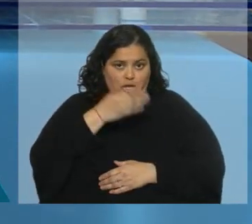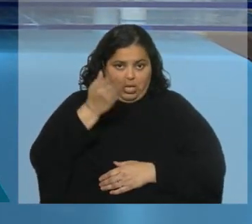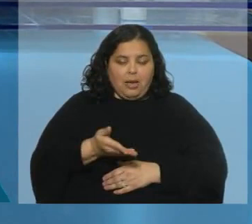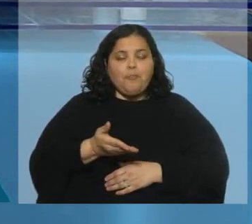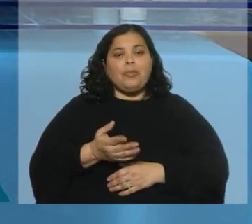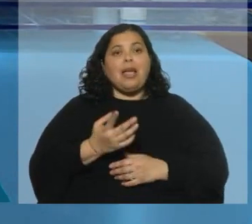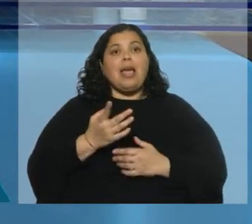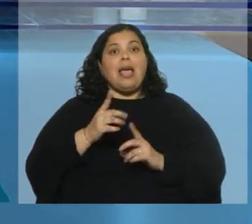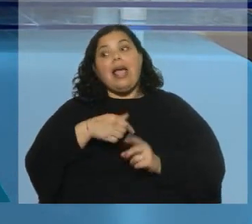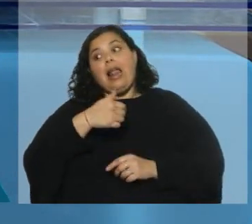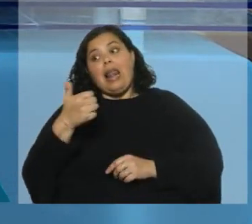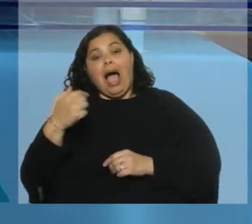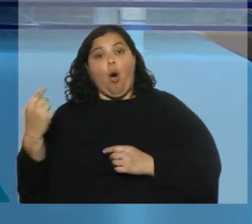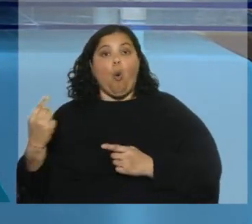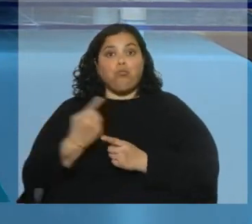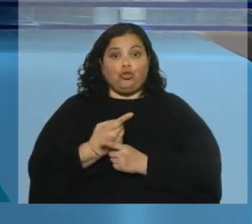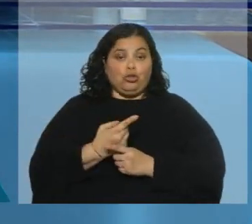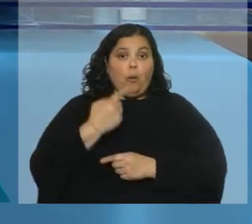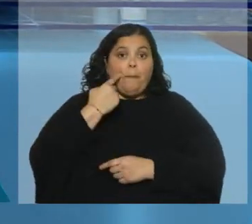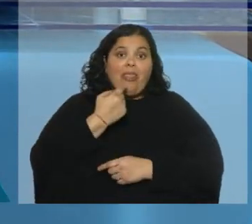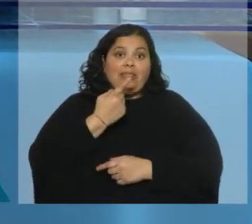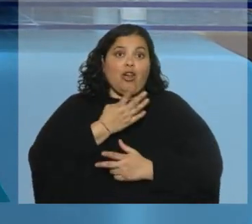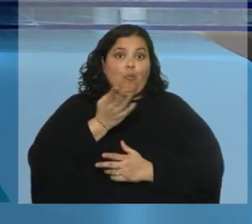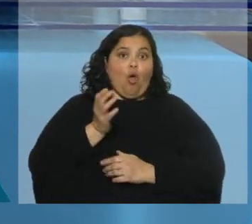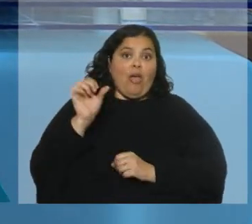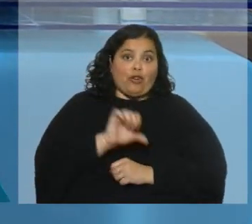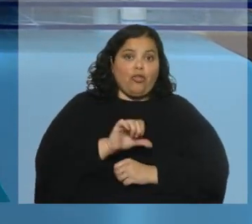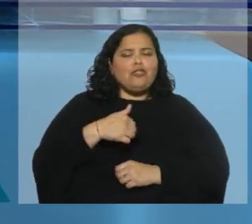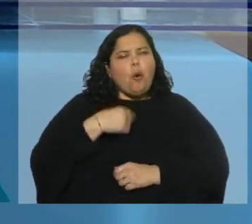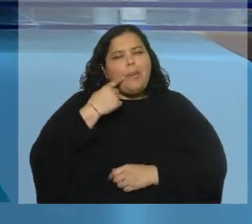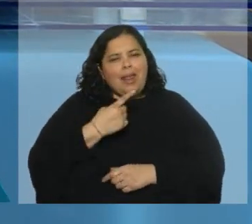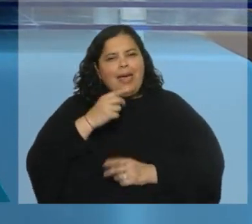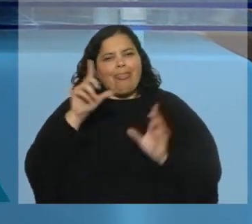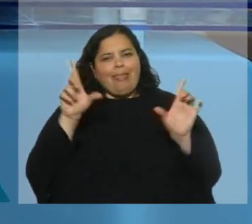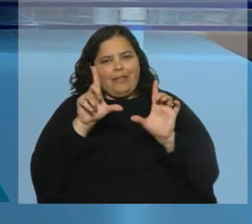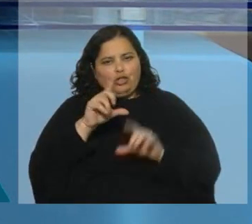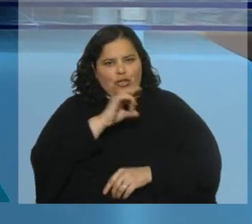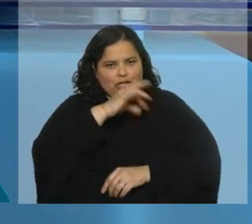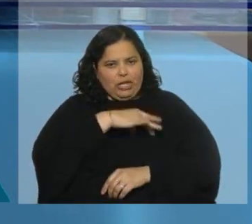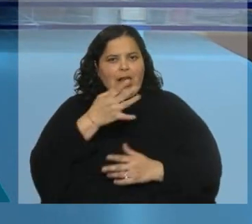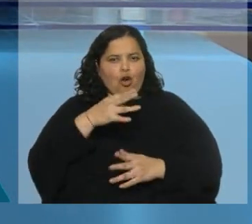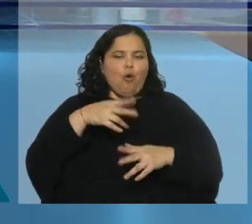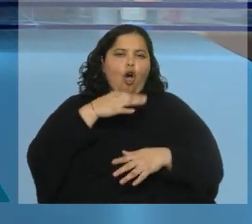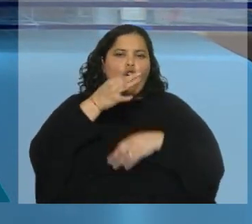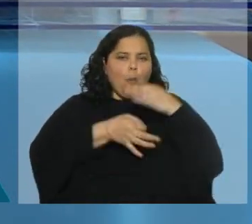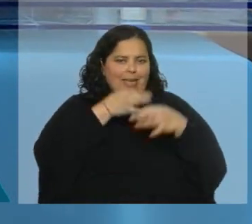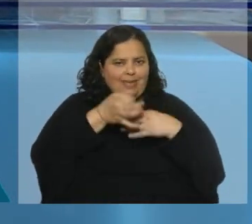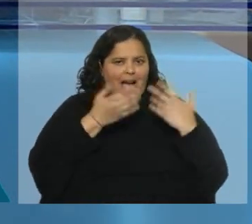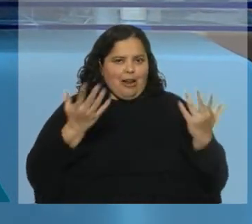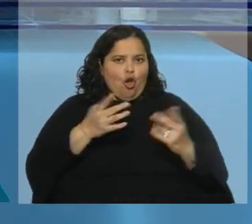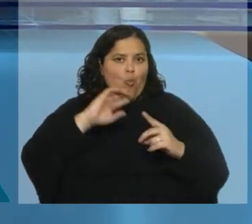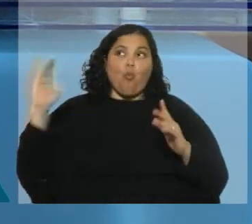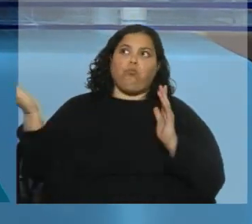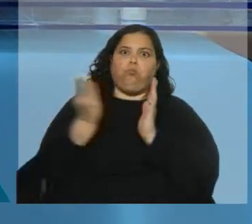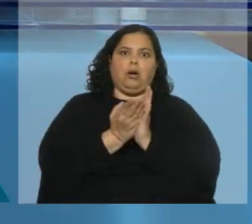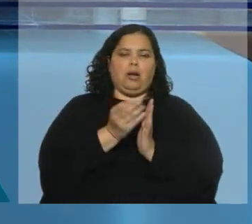la oposición lo ve como una derrota. Sí, hoy estuve mirando bastante la televisión de Chile y era como el comentario generalizado también de los analistas que se ve como un gol pasó para